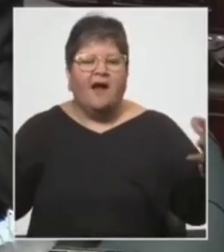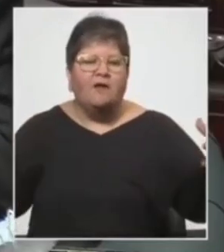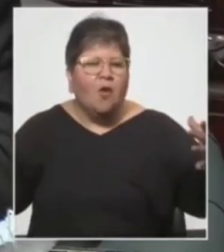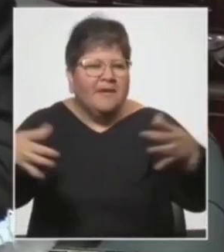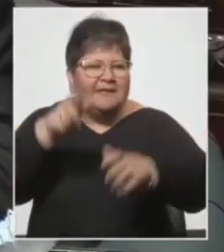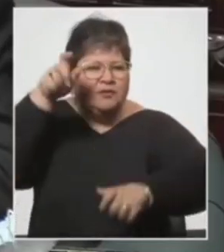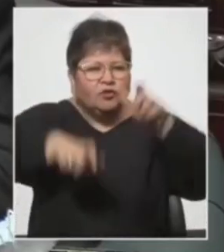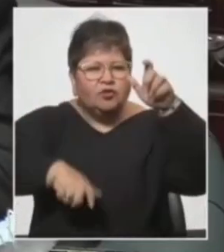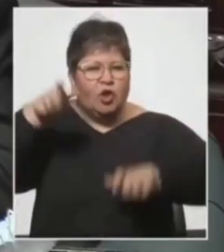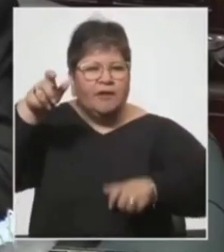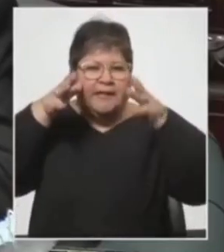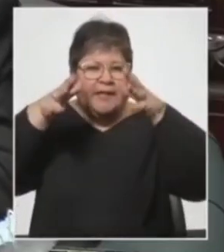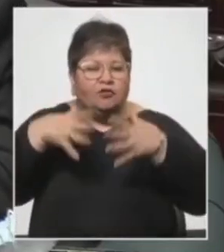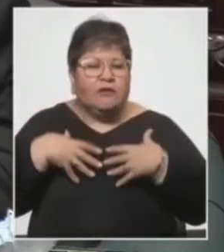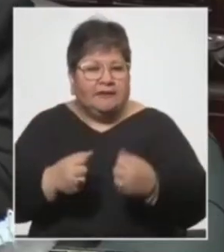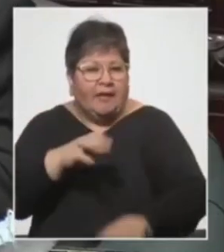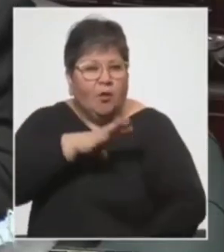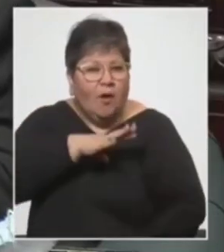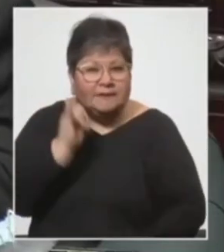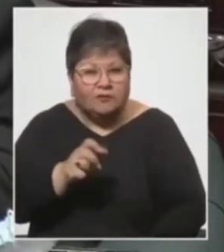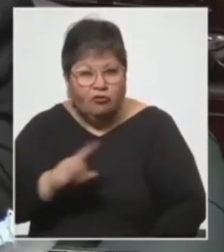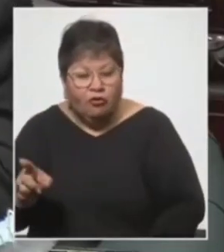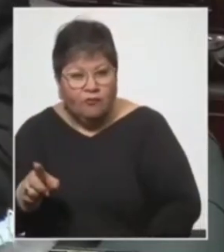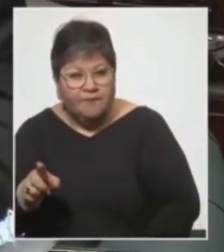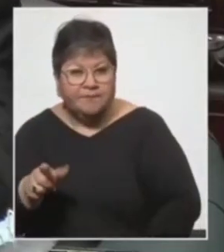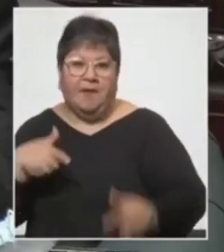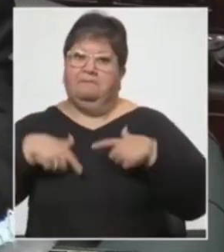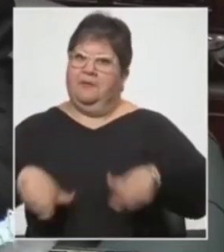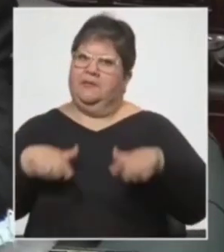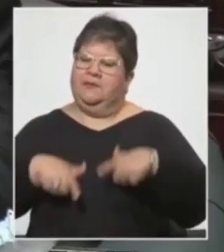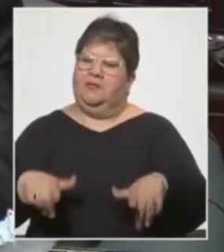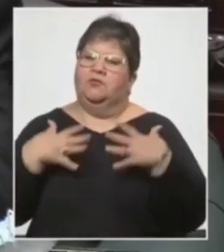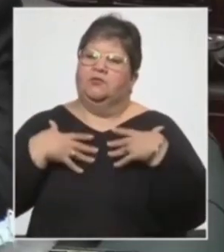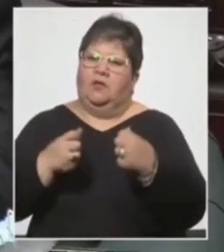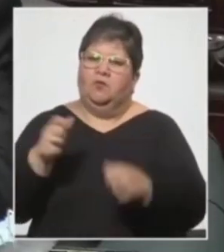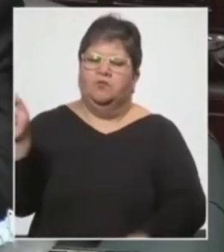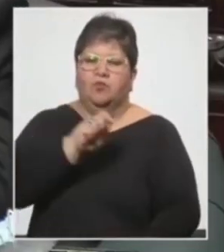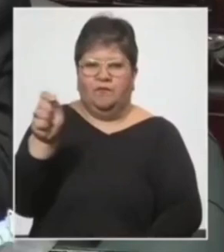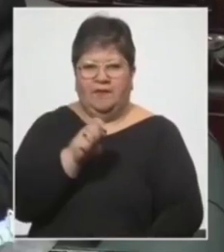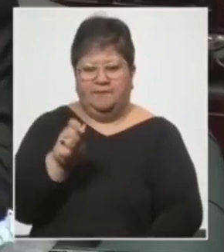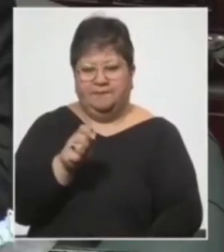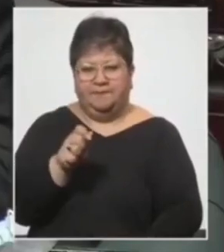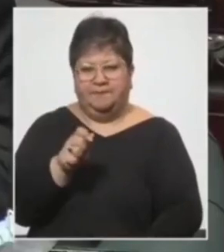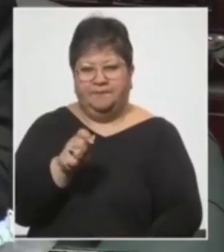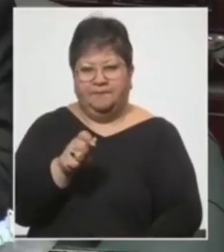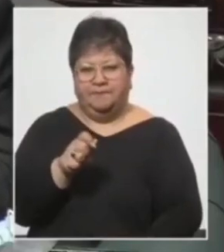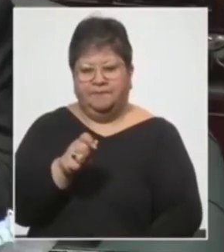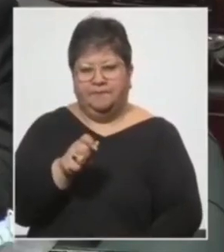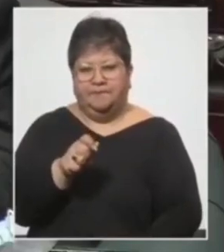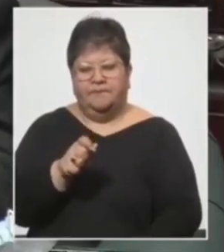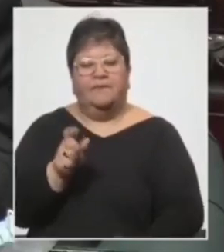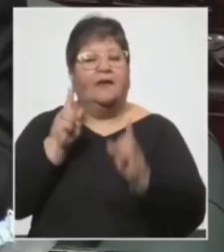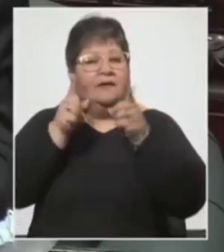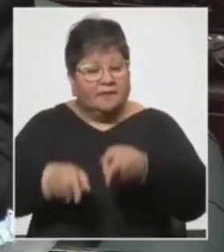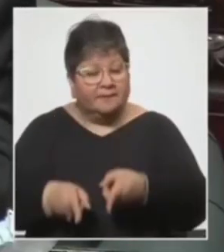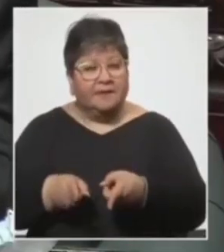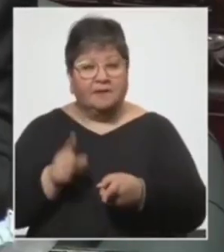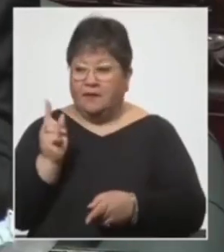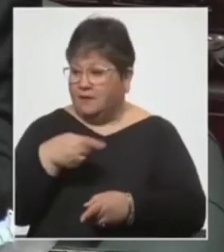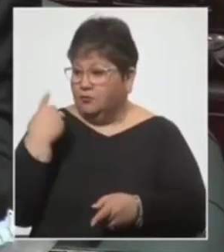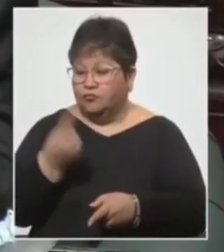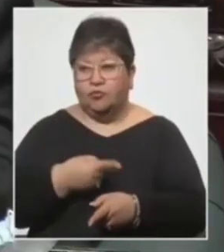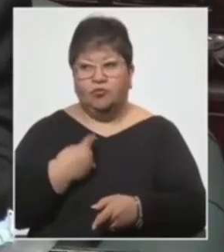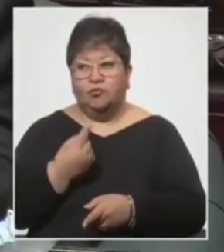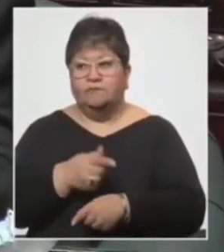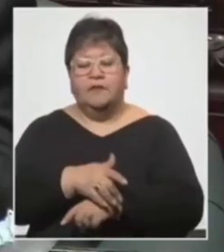tiene o no riesgos sanitarios tiene que ser el Ministerio de Salud Pública. Incluso acá nosotros no